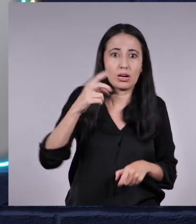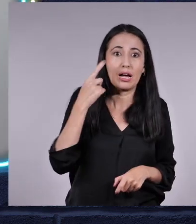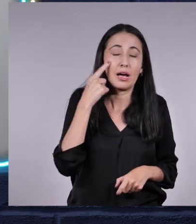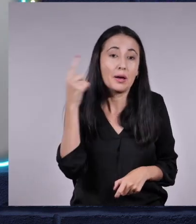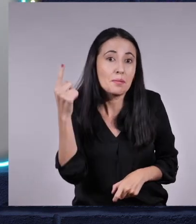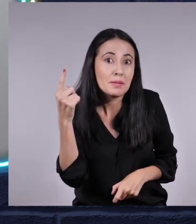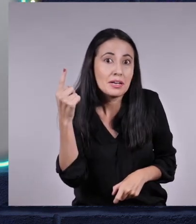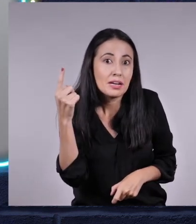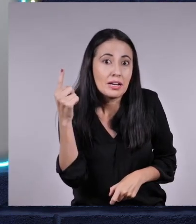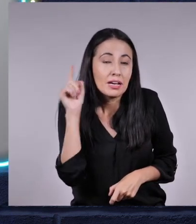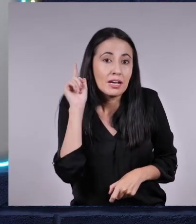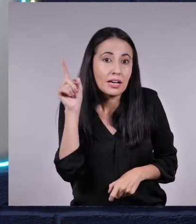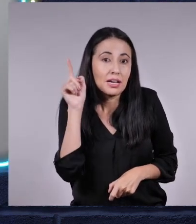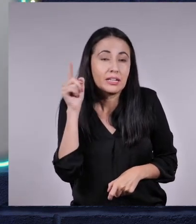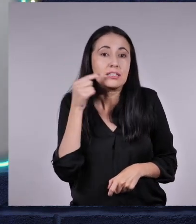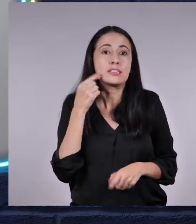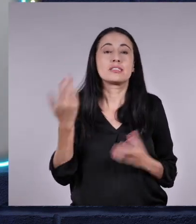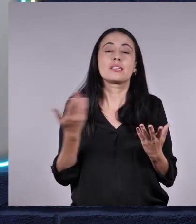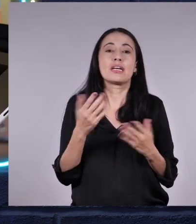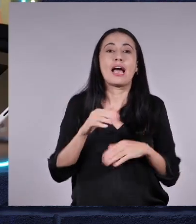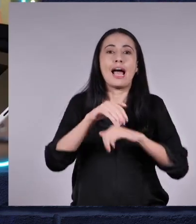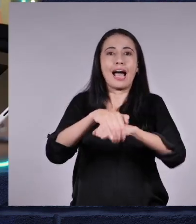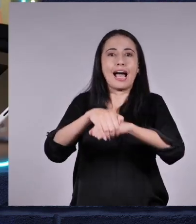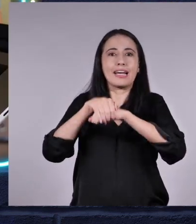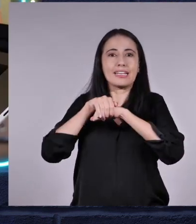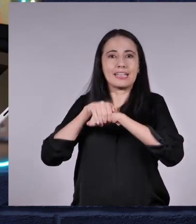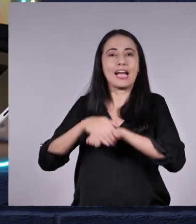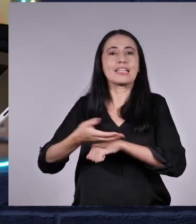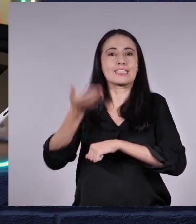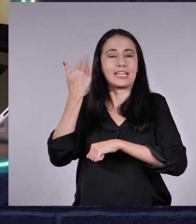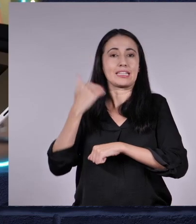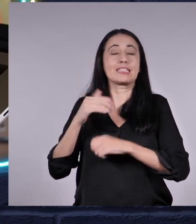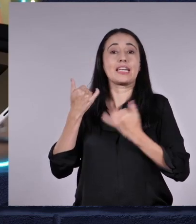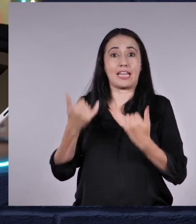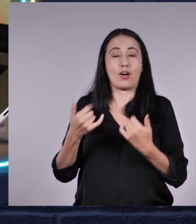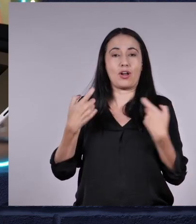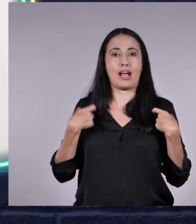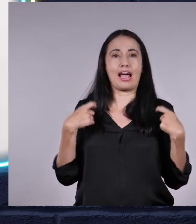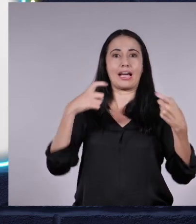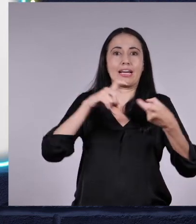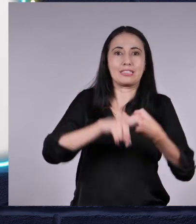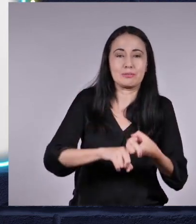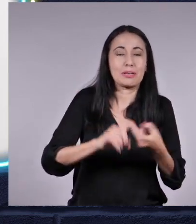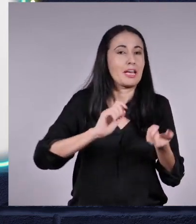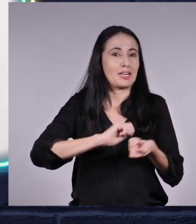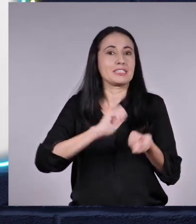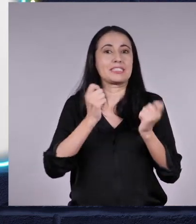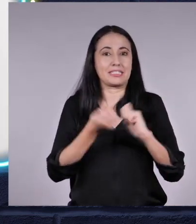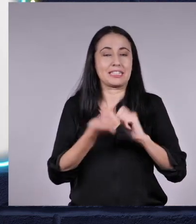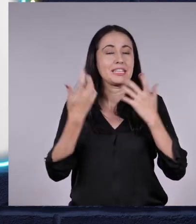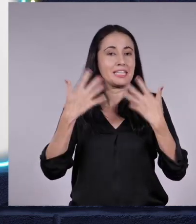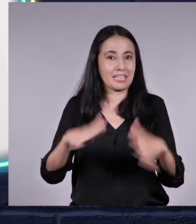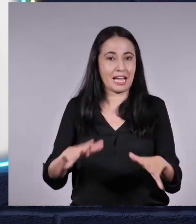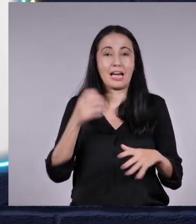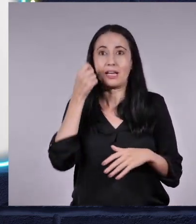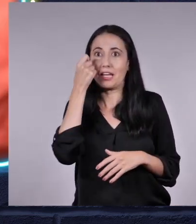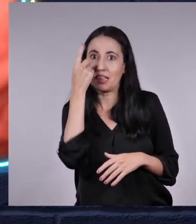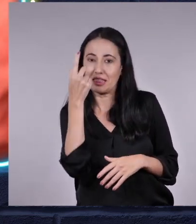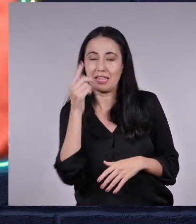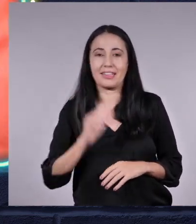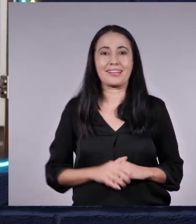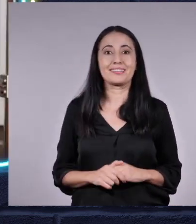poco, solo tenía su canal en inglés, pero sacó una versión traducida para que todos los hispanohablantes lo entendamos